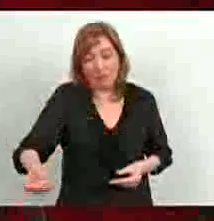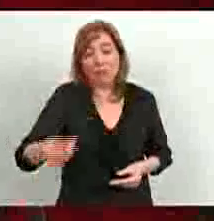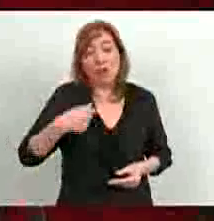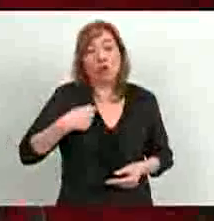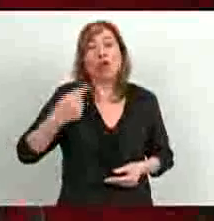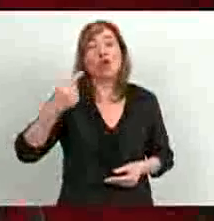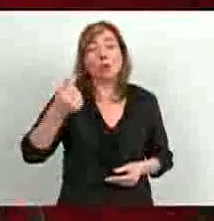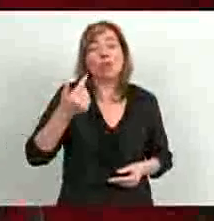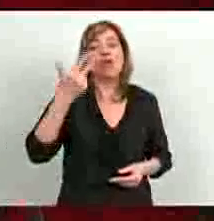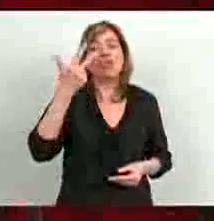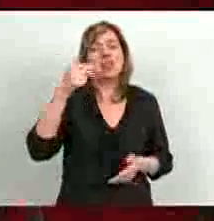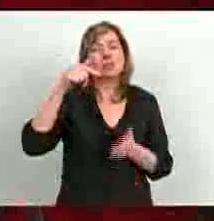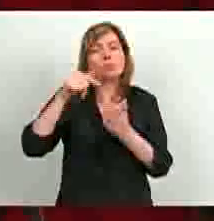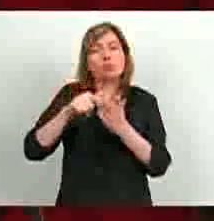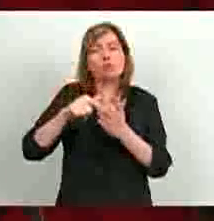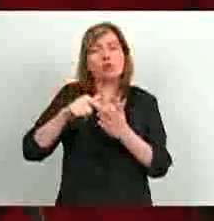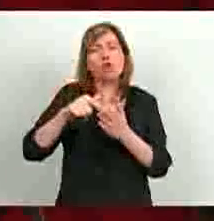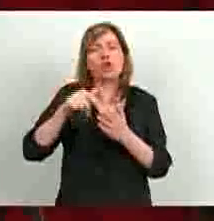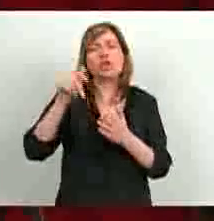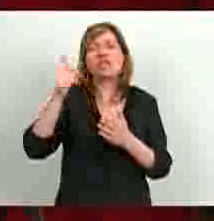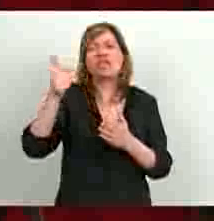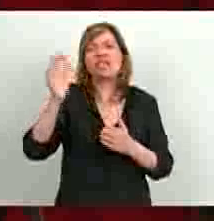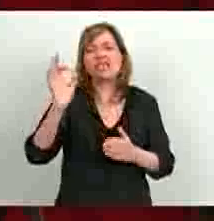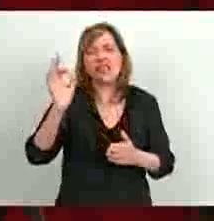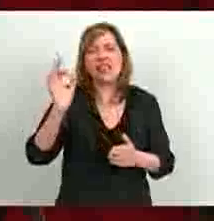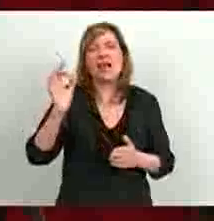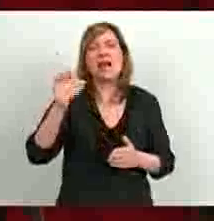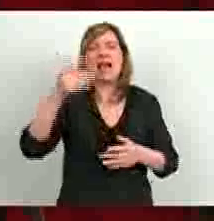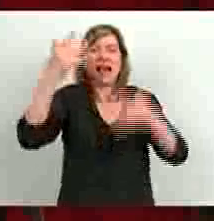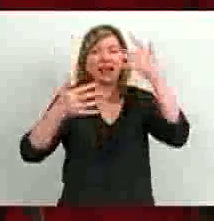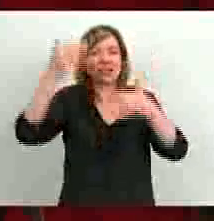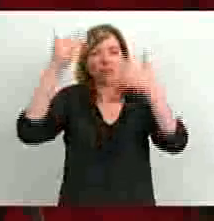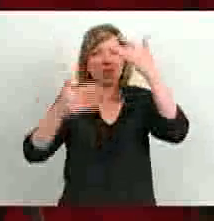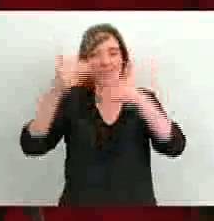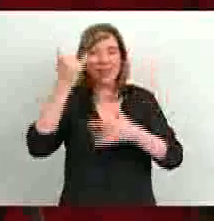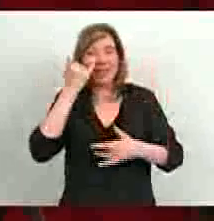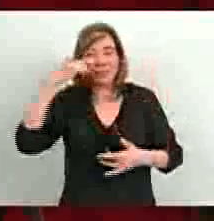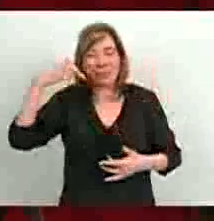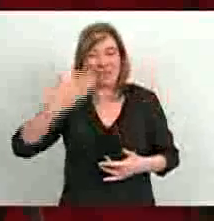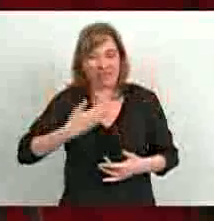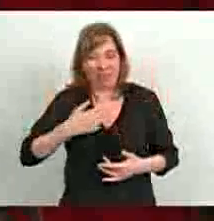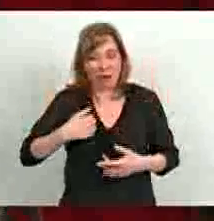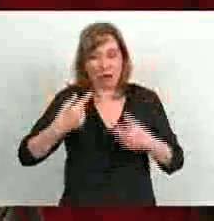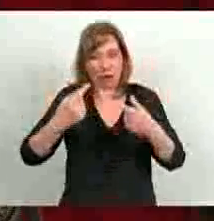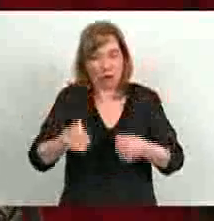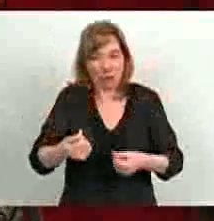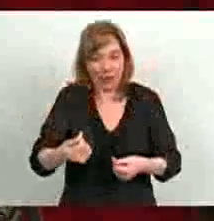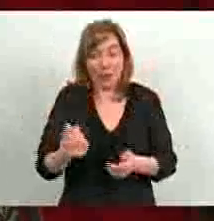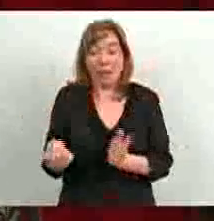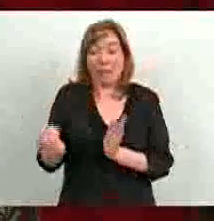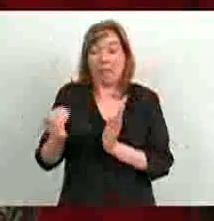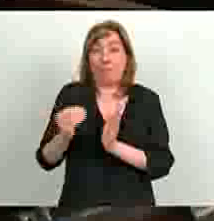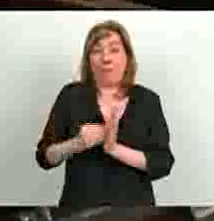.50, 60 de las acciones. Llegamos a tener, entre todas las provincias, más la